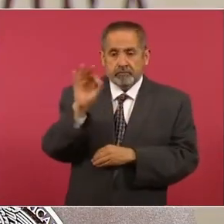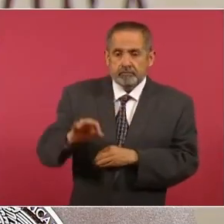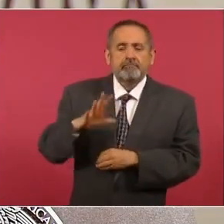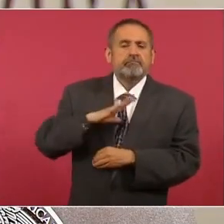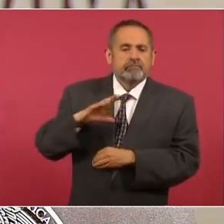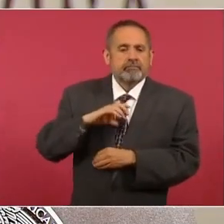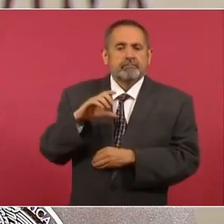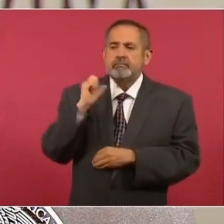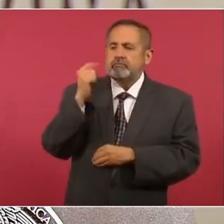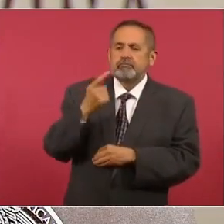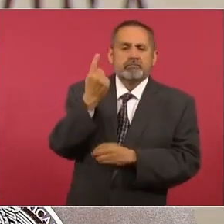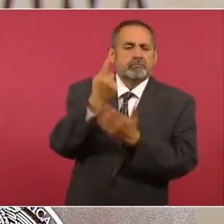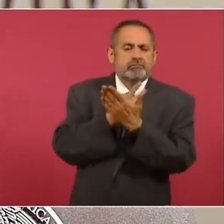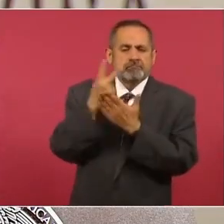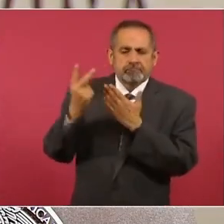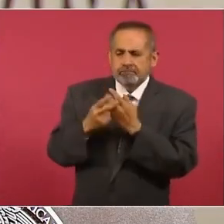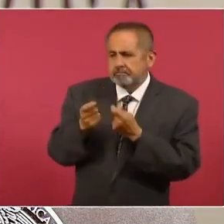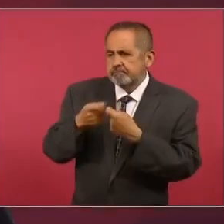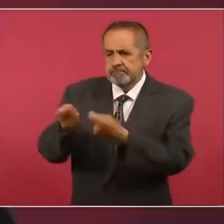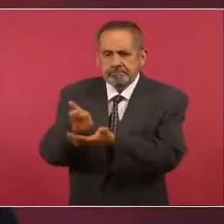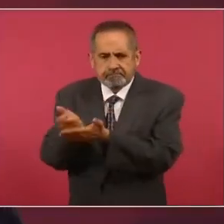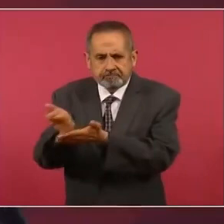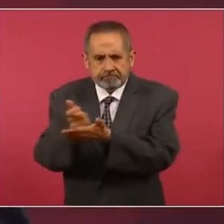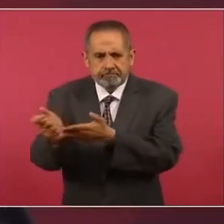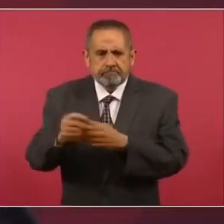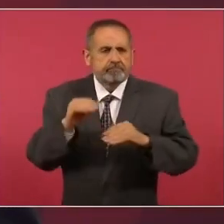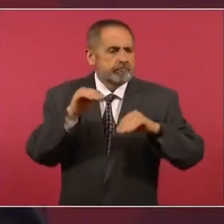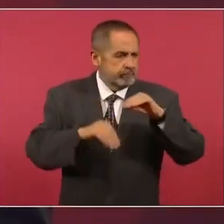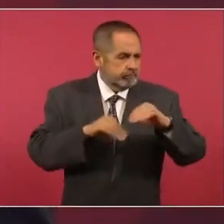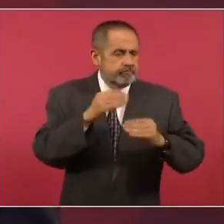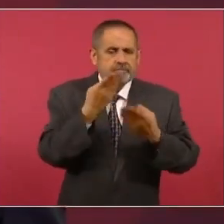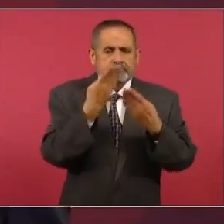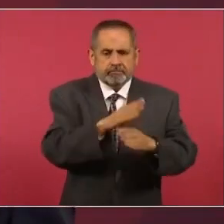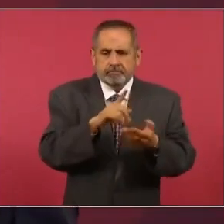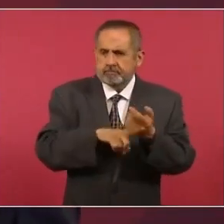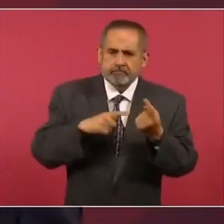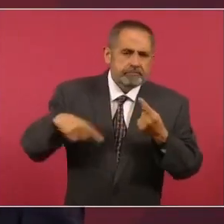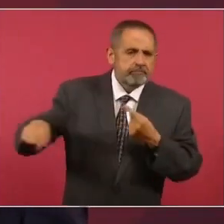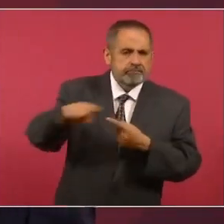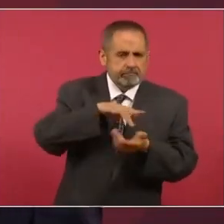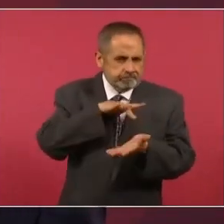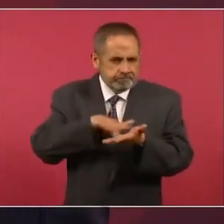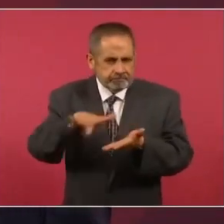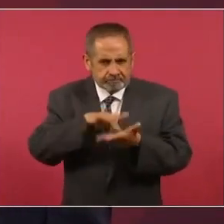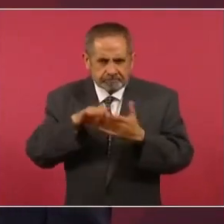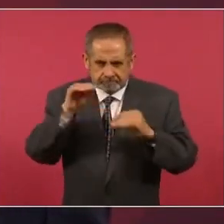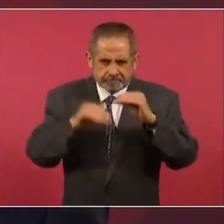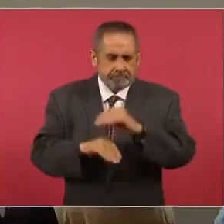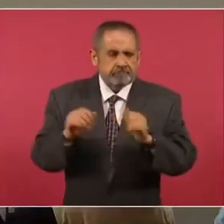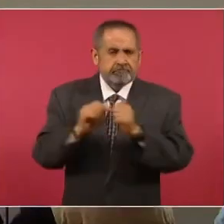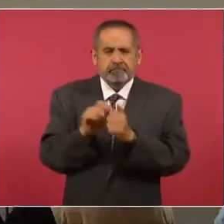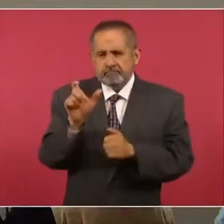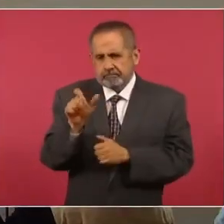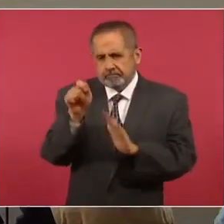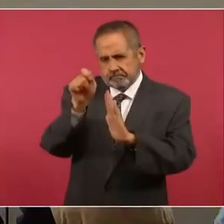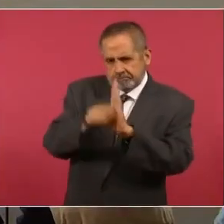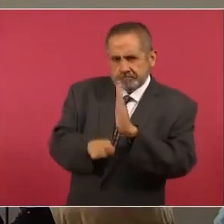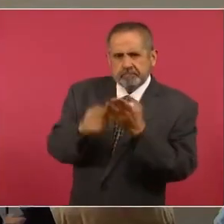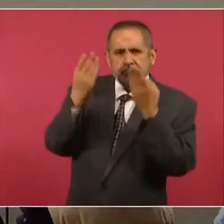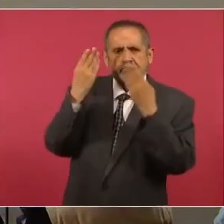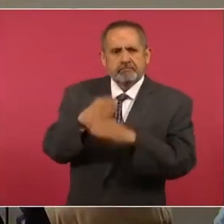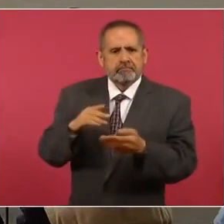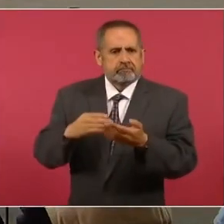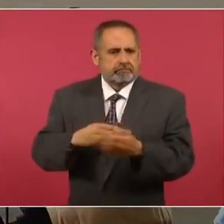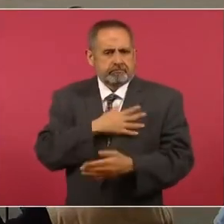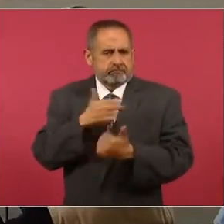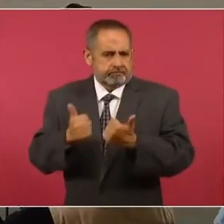menos un programa. Seguimos trabajando en la bancarización para que todos los beneficiarios reciban sus apoyos por medio de tarjetas del Banco del Bienestar.